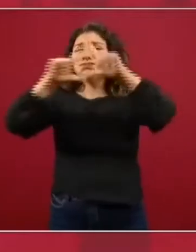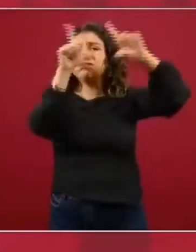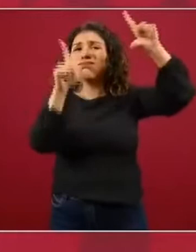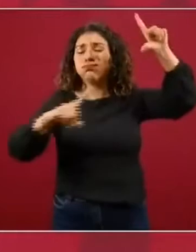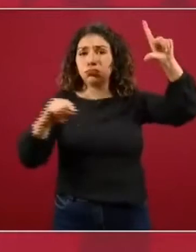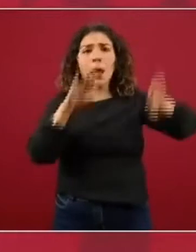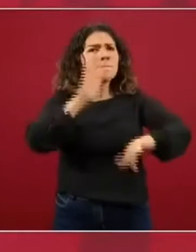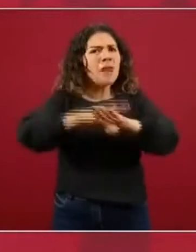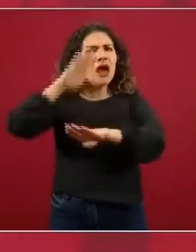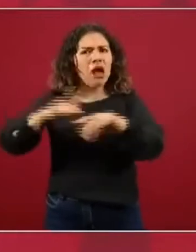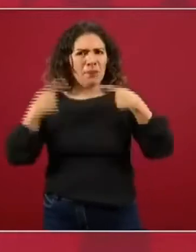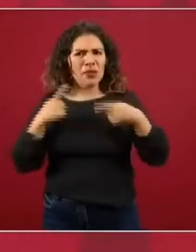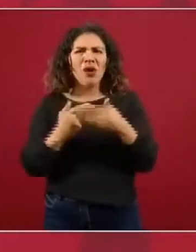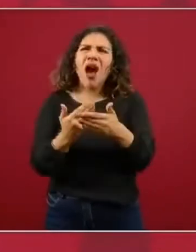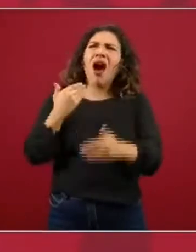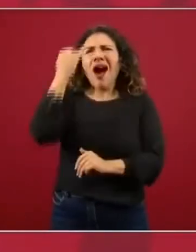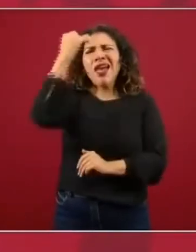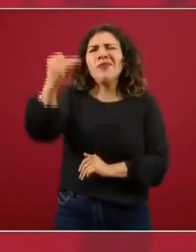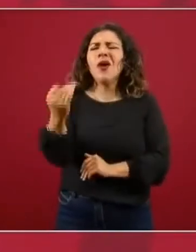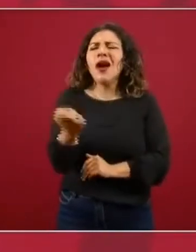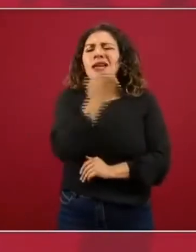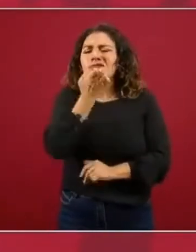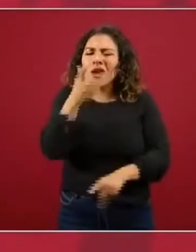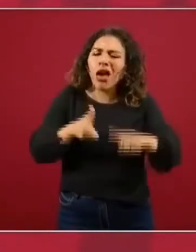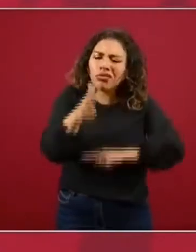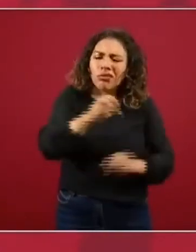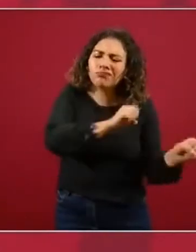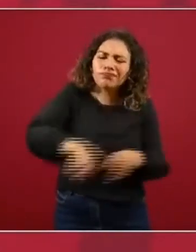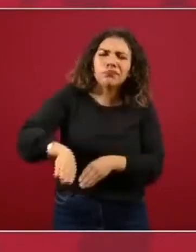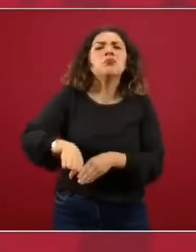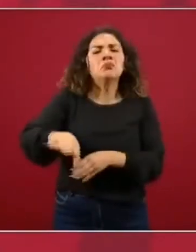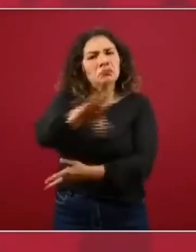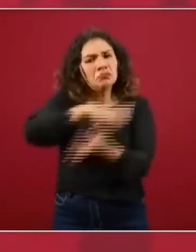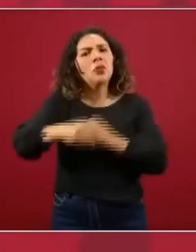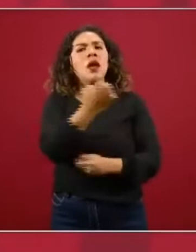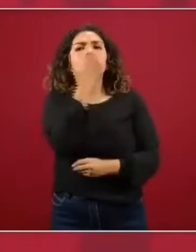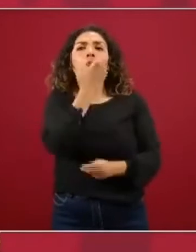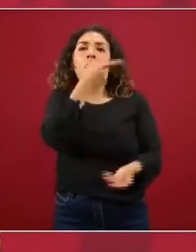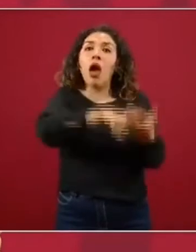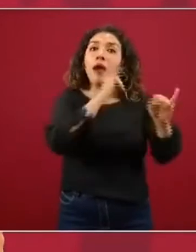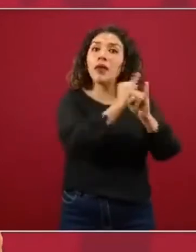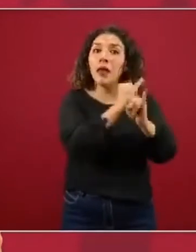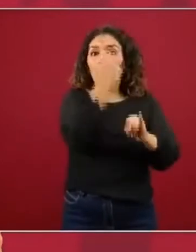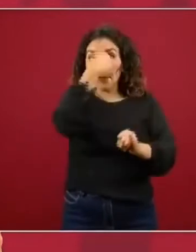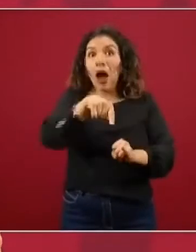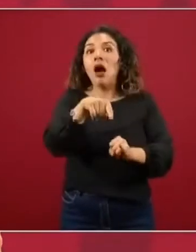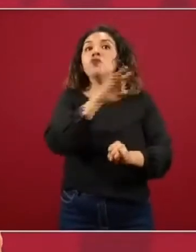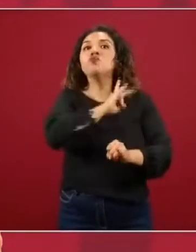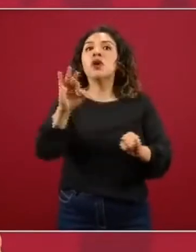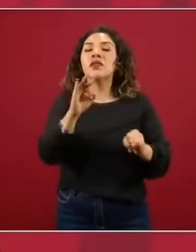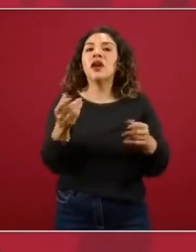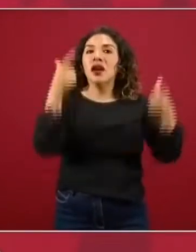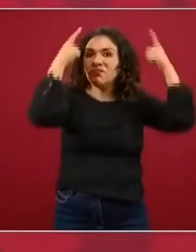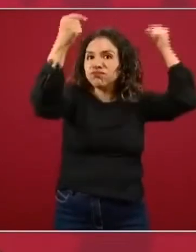Muchas otras personas que hace tiempo dejaron de estudiar usan Prepa en línea para recibirse en todas las entidades